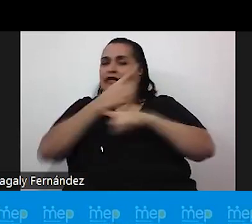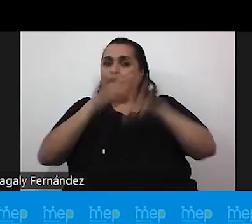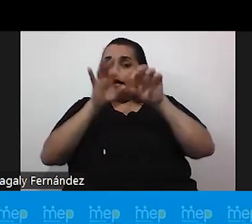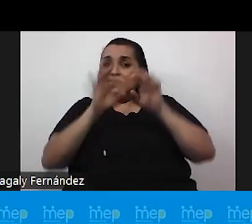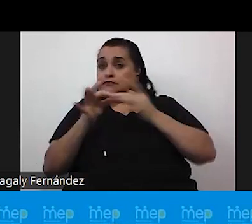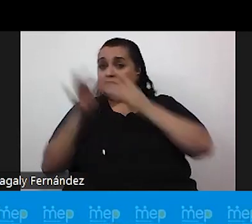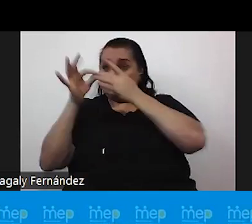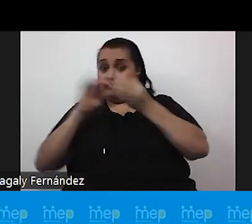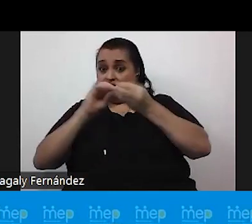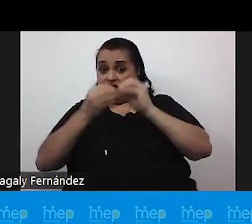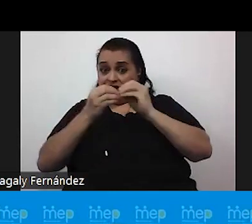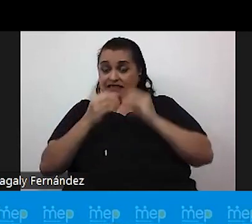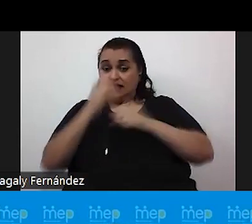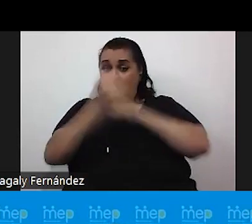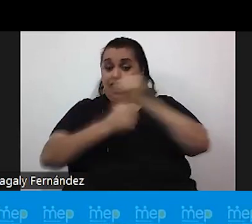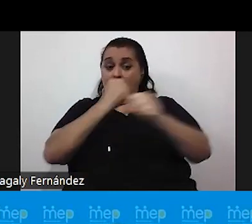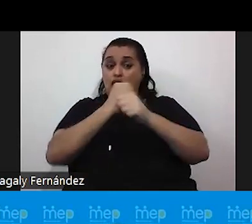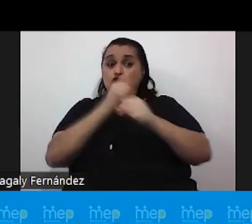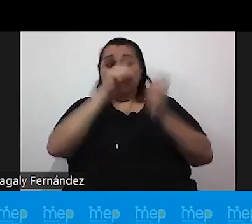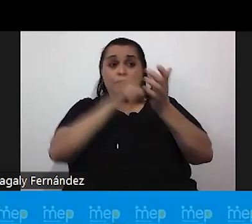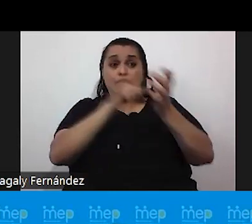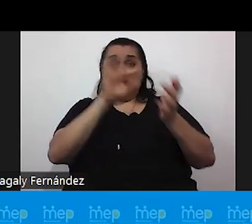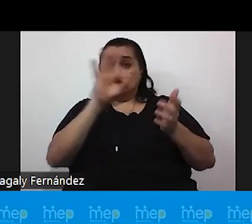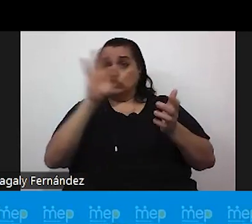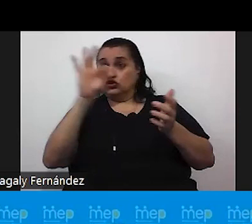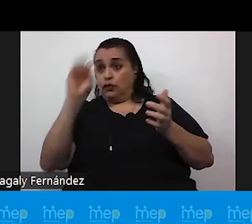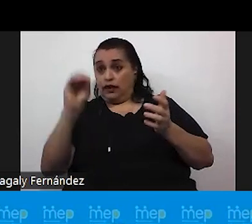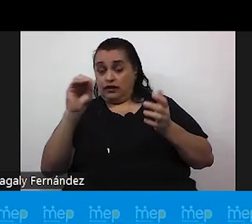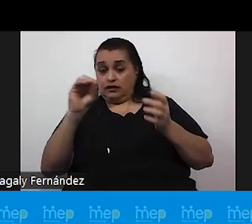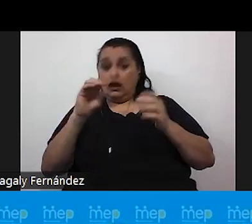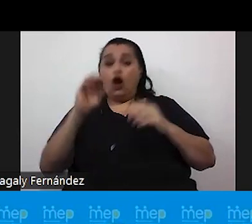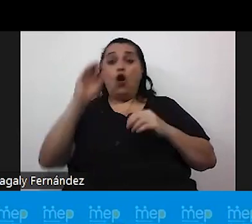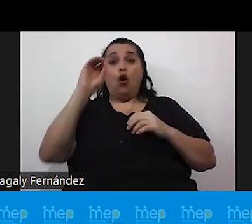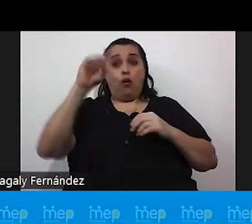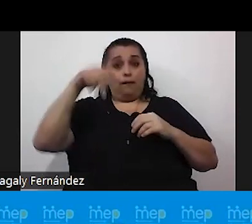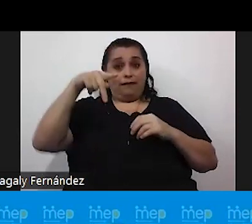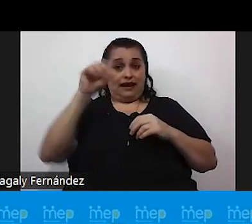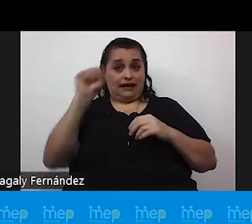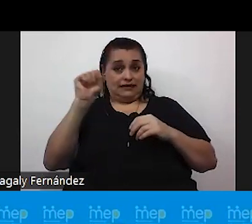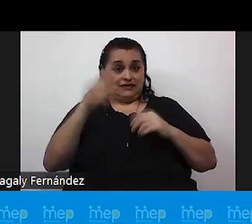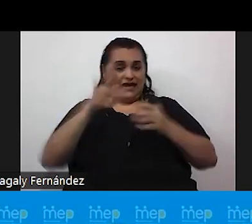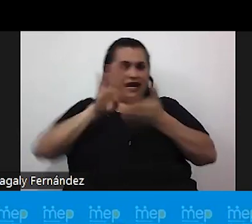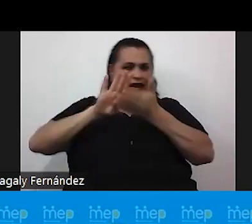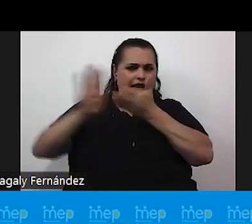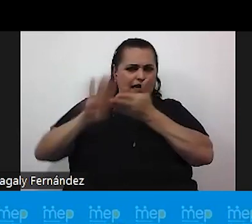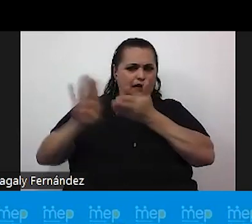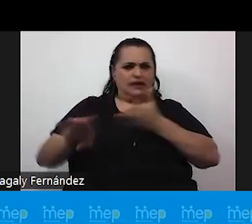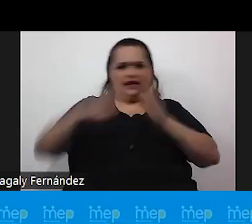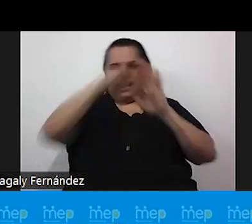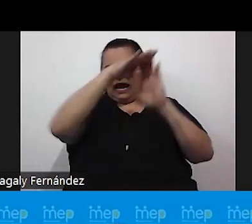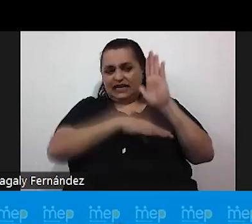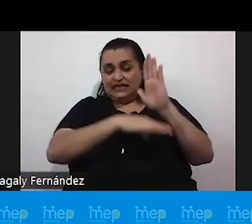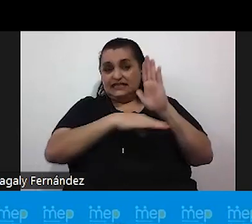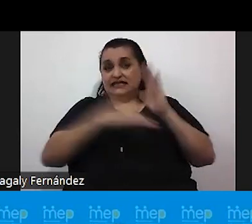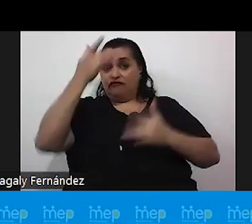esta fecha en el año de 1990 la organización mundial de la salud elimina de la lista de enfermedades